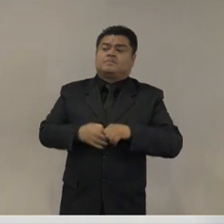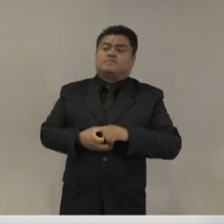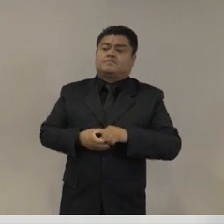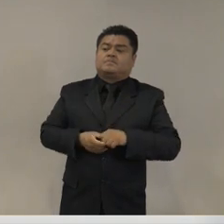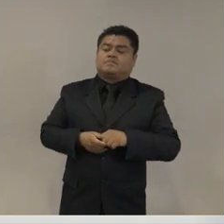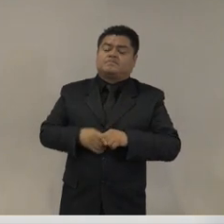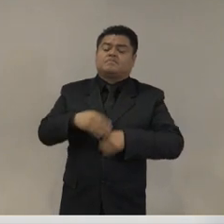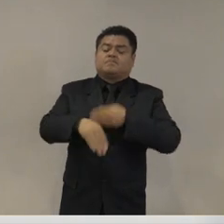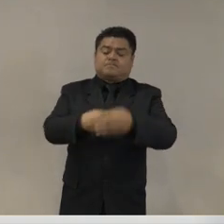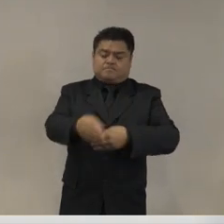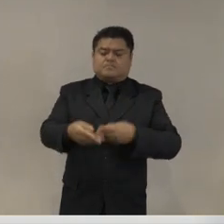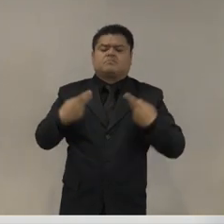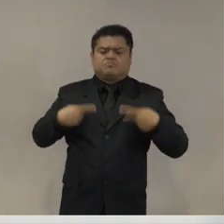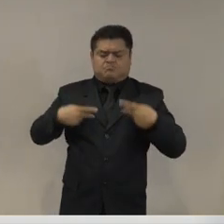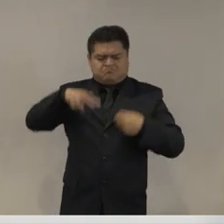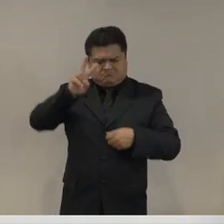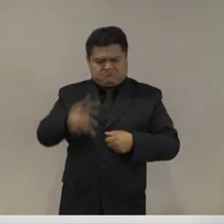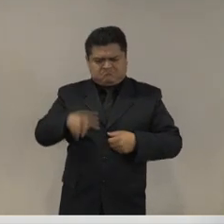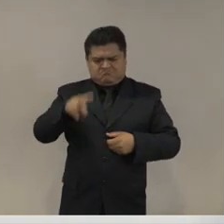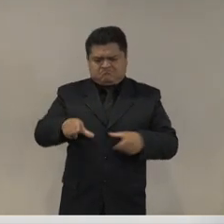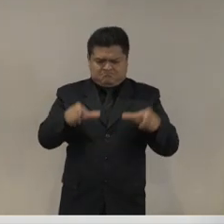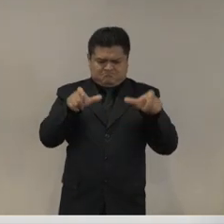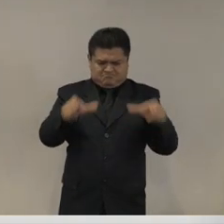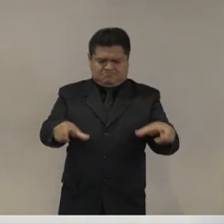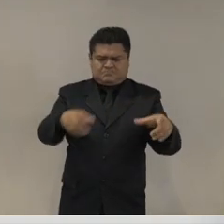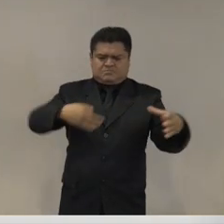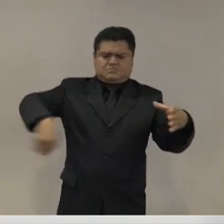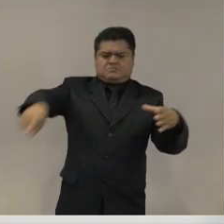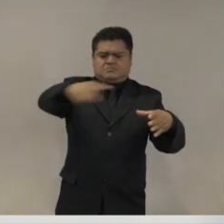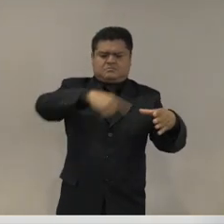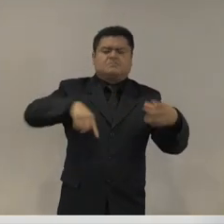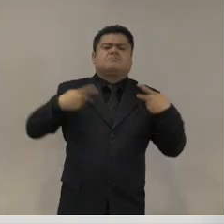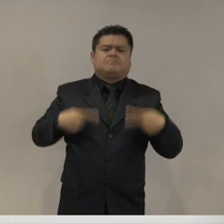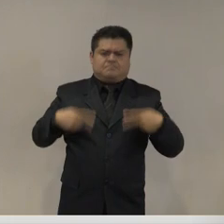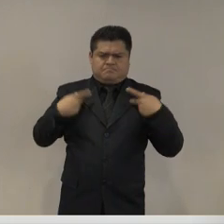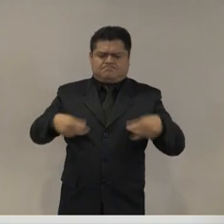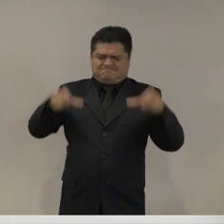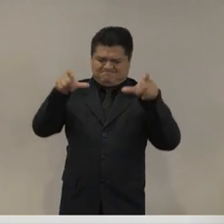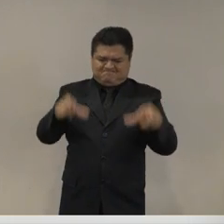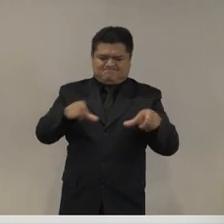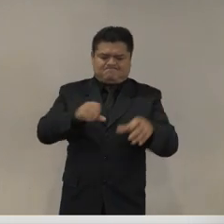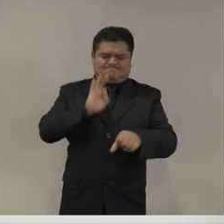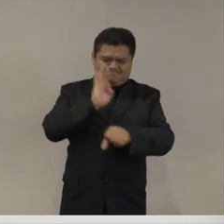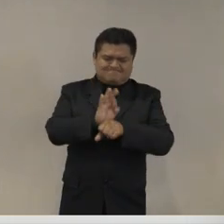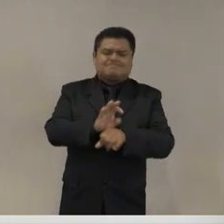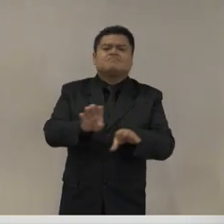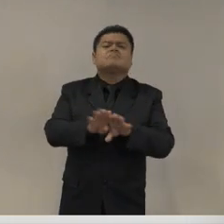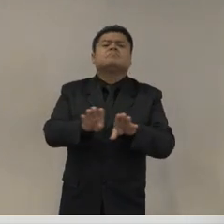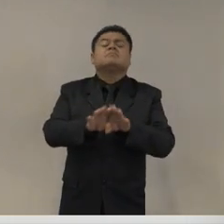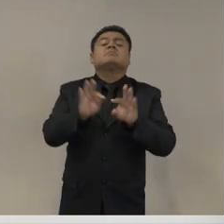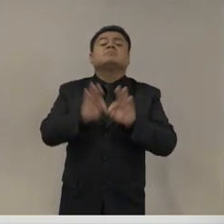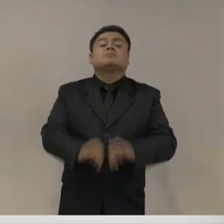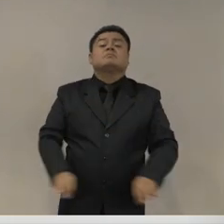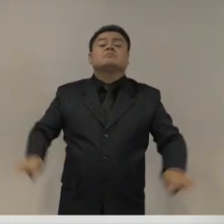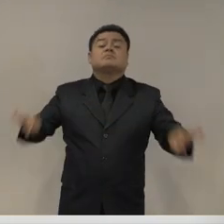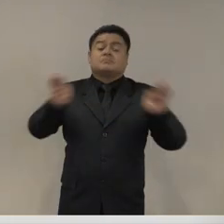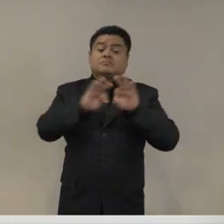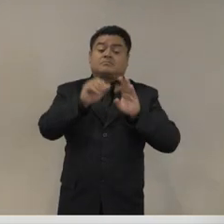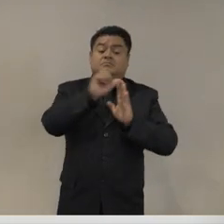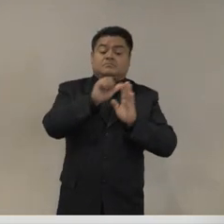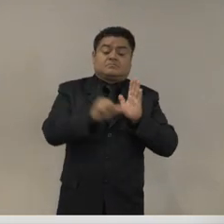democracia y un modelo alternativo de seguridad es importante una reforma del ciclo 123